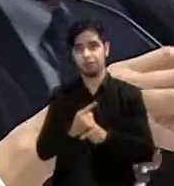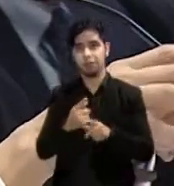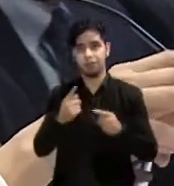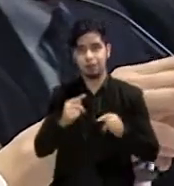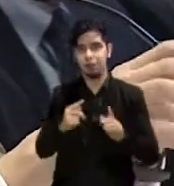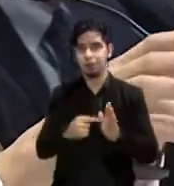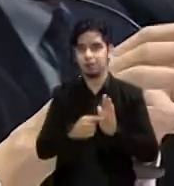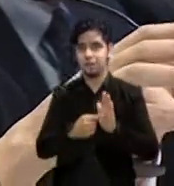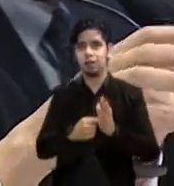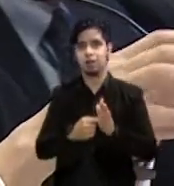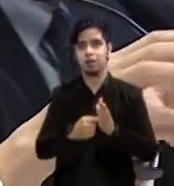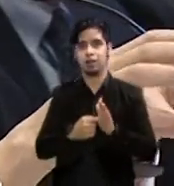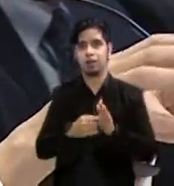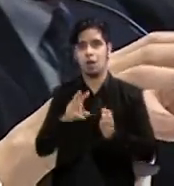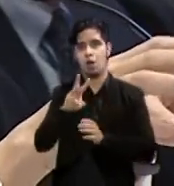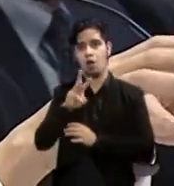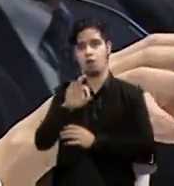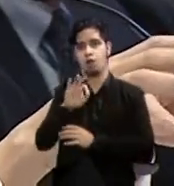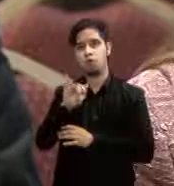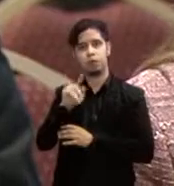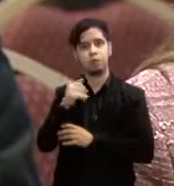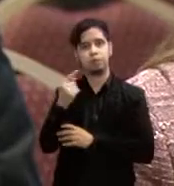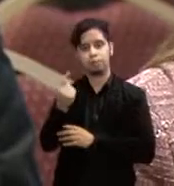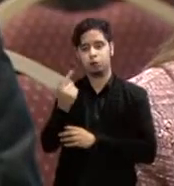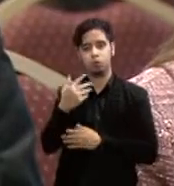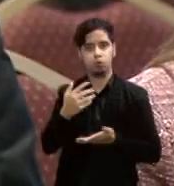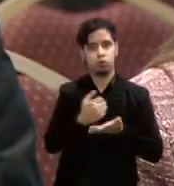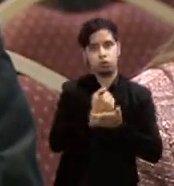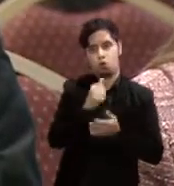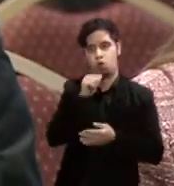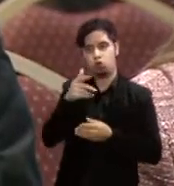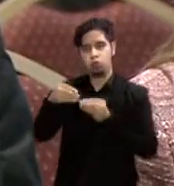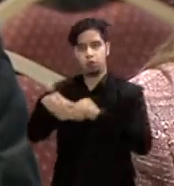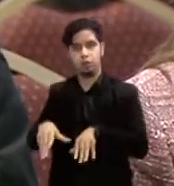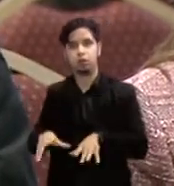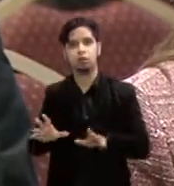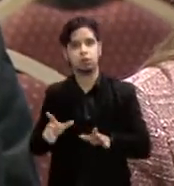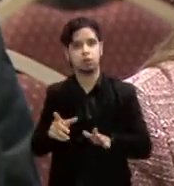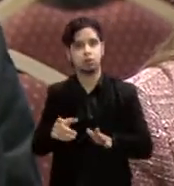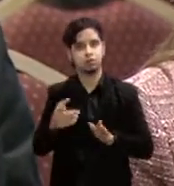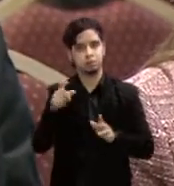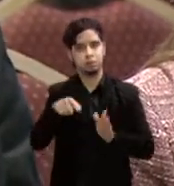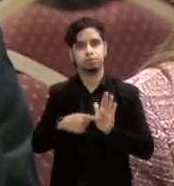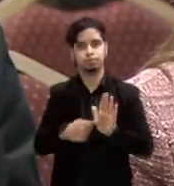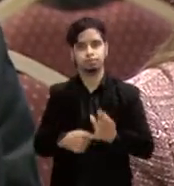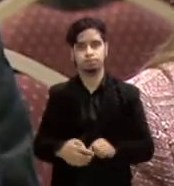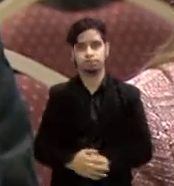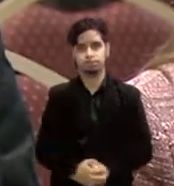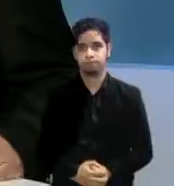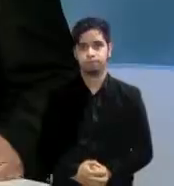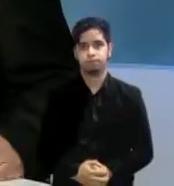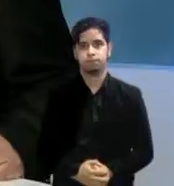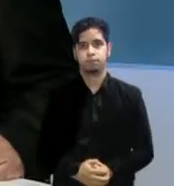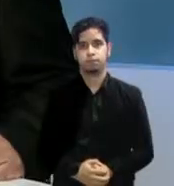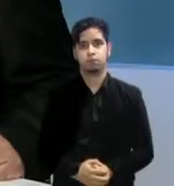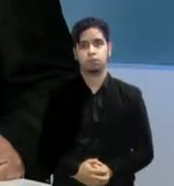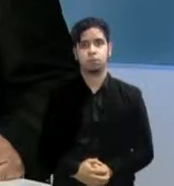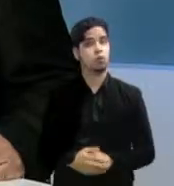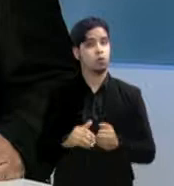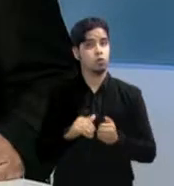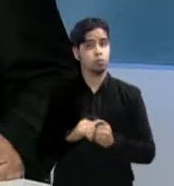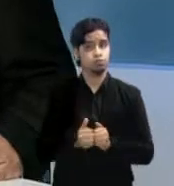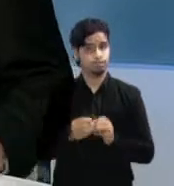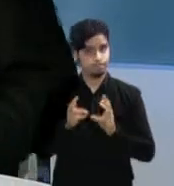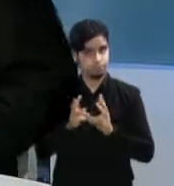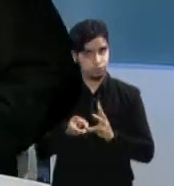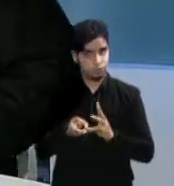porque la fórmula siempre alguien gane, siempre alguien pierde. Desde San Juan, Fran Camacho, Noticias 24 7, informa. Y como están las condiciones